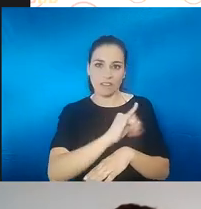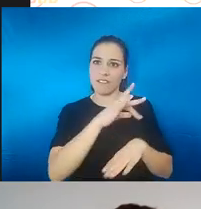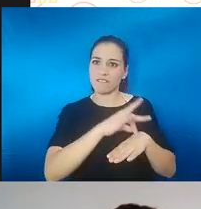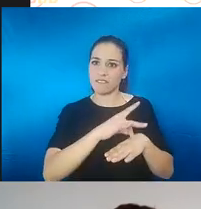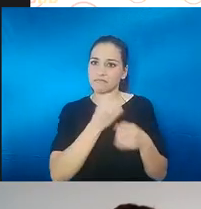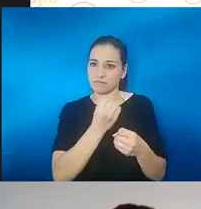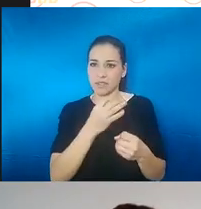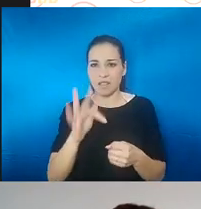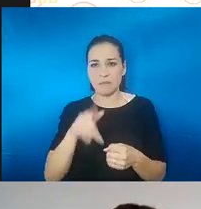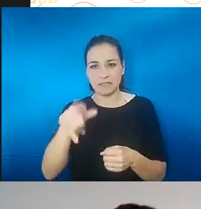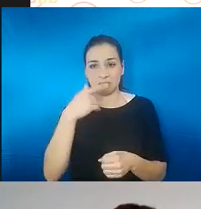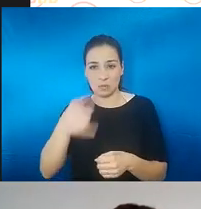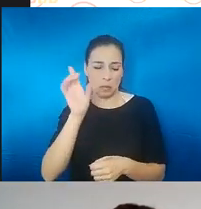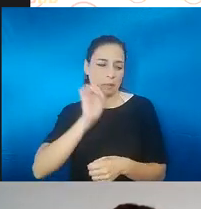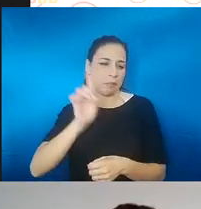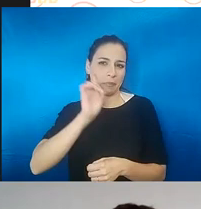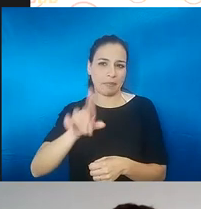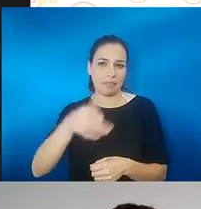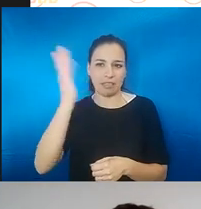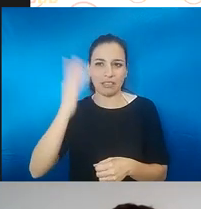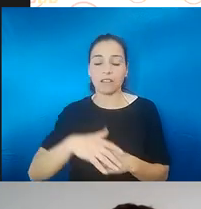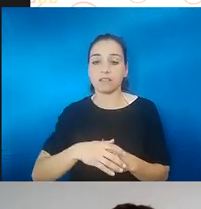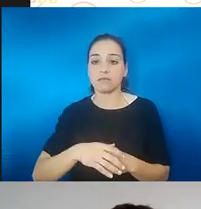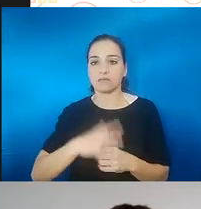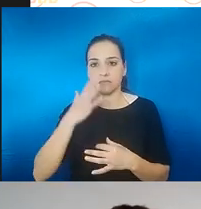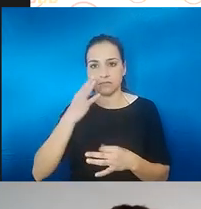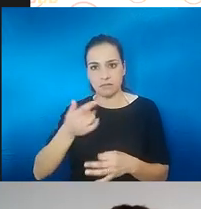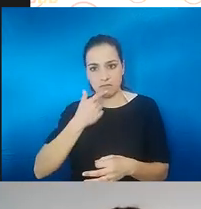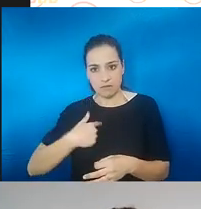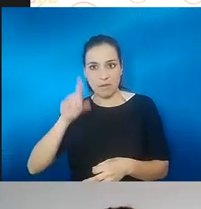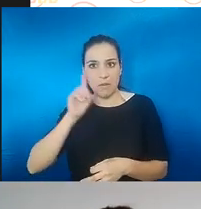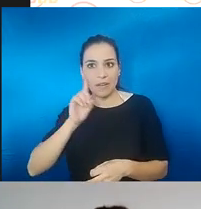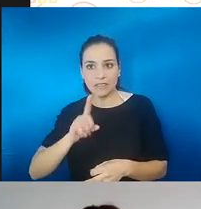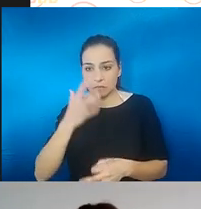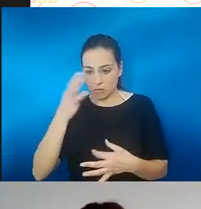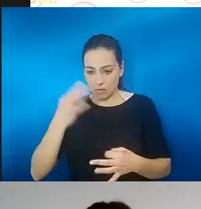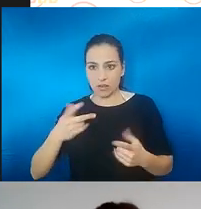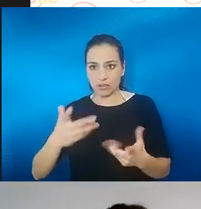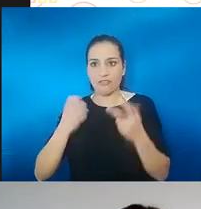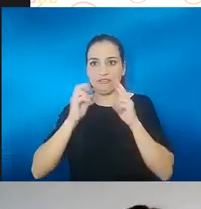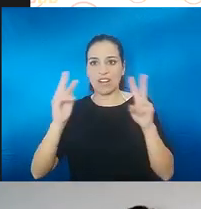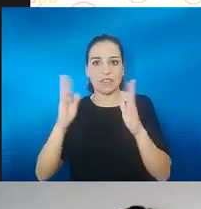estáis mintiendo. Cuando no ganas nada. Entonces, eso es un poco duro de asumir, la verdad.